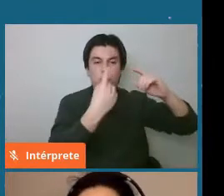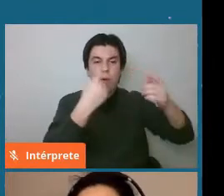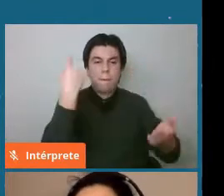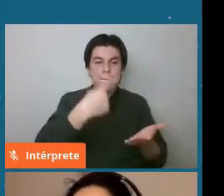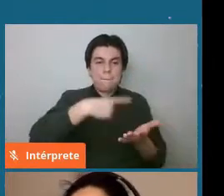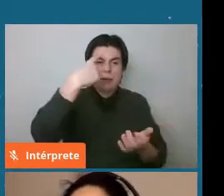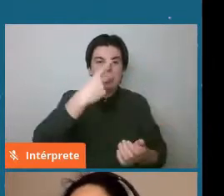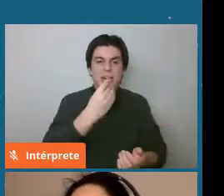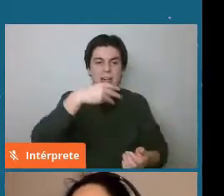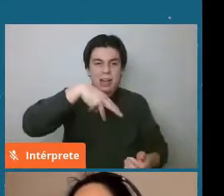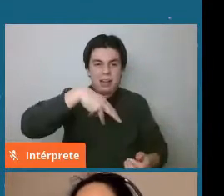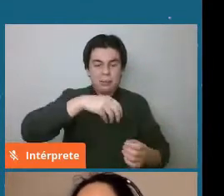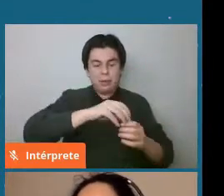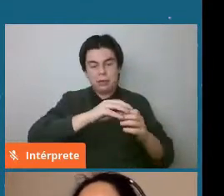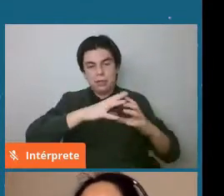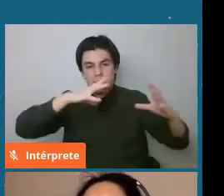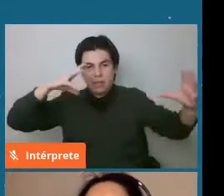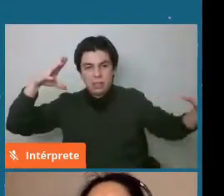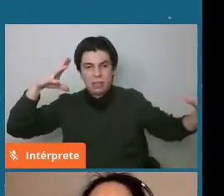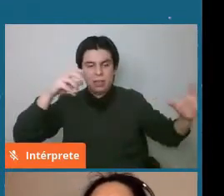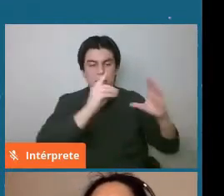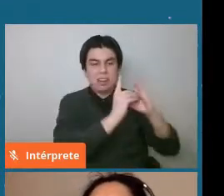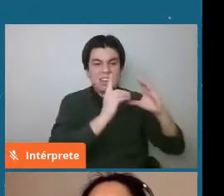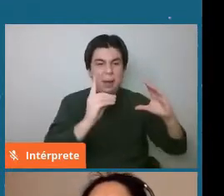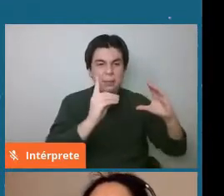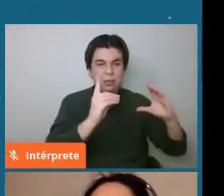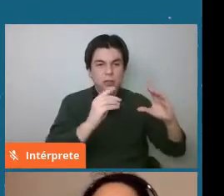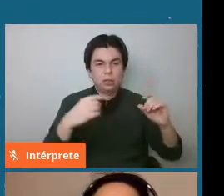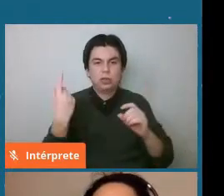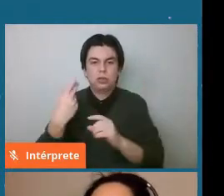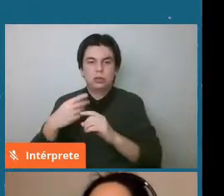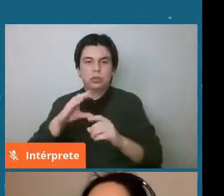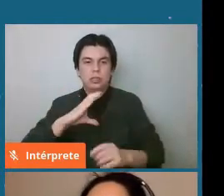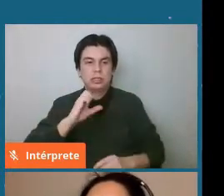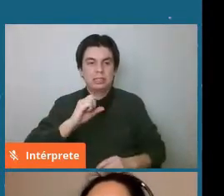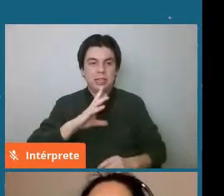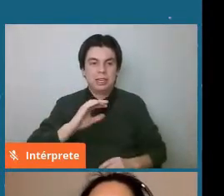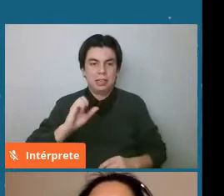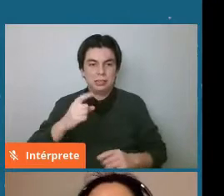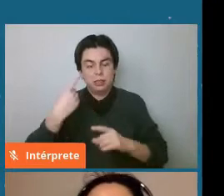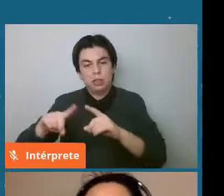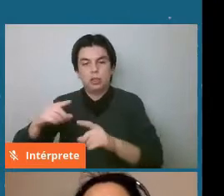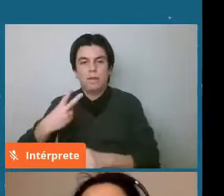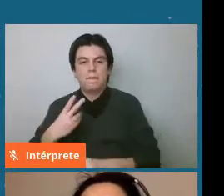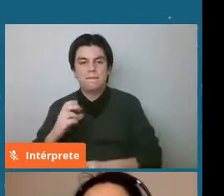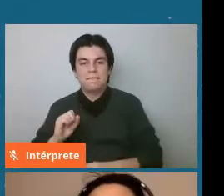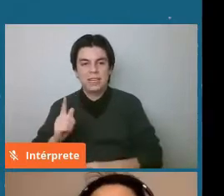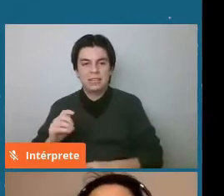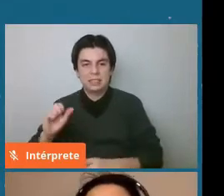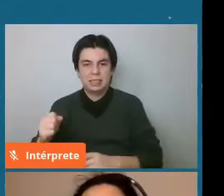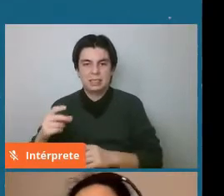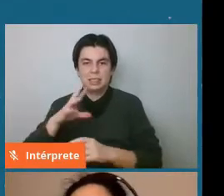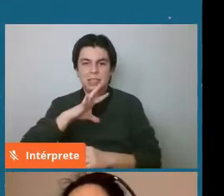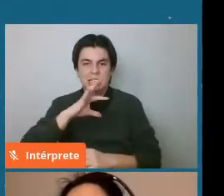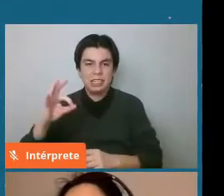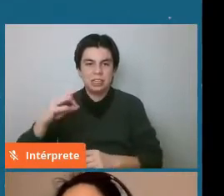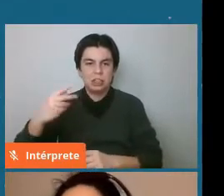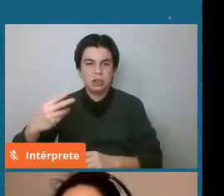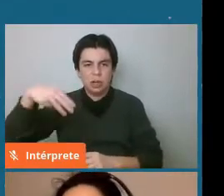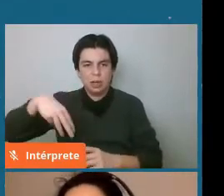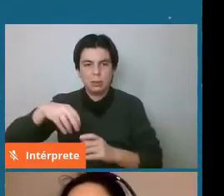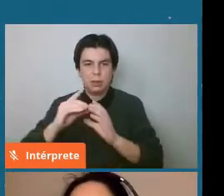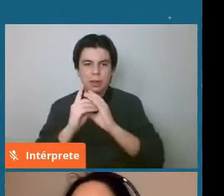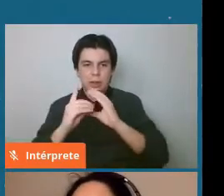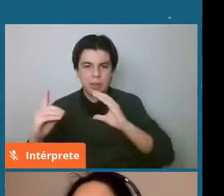como Ceres, que es el más grande, Vesta, que tiene 530 kilómetros de diámetro, y un montón de pequeños y